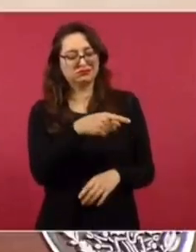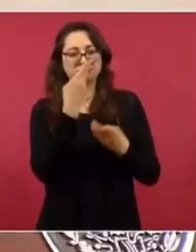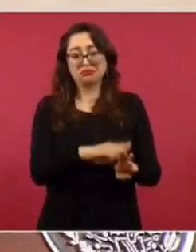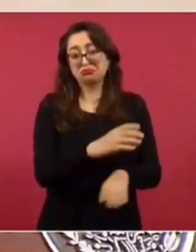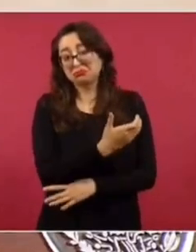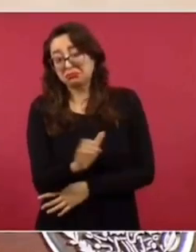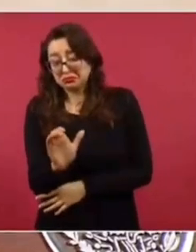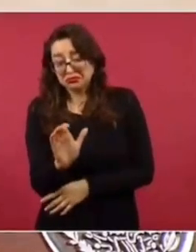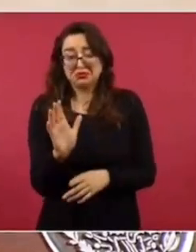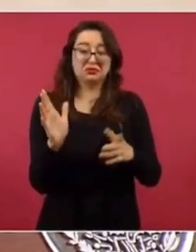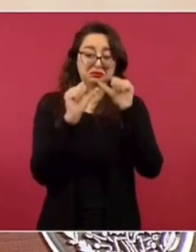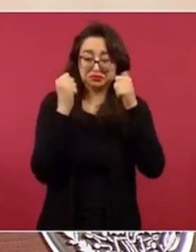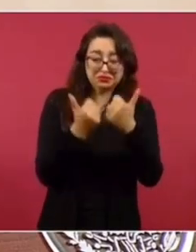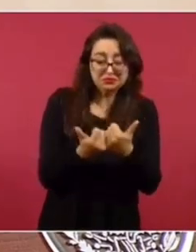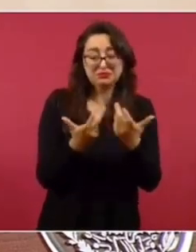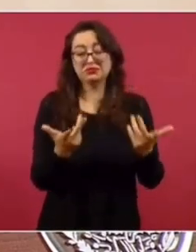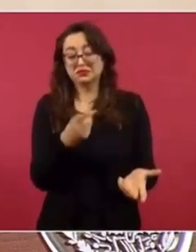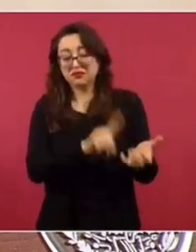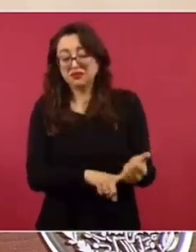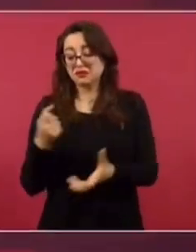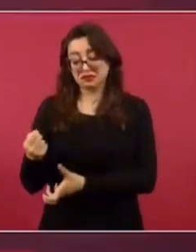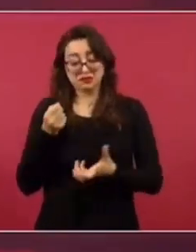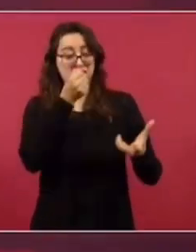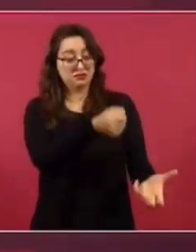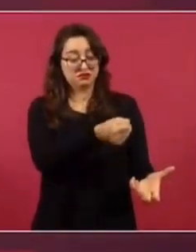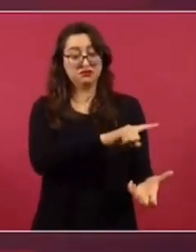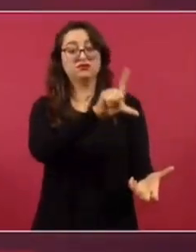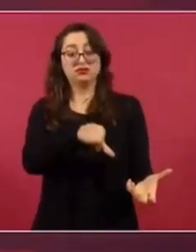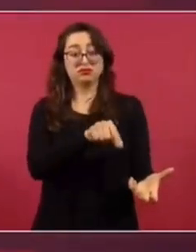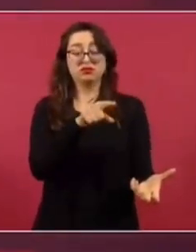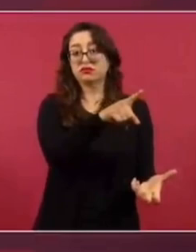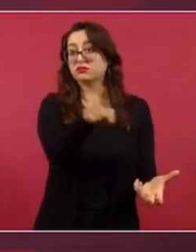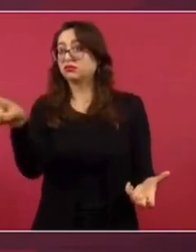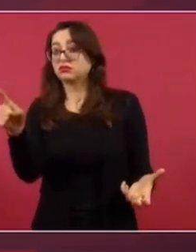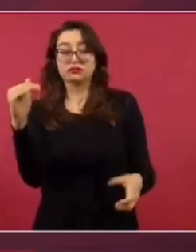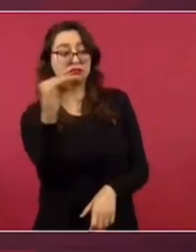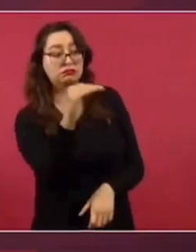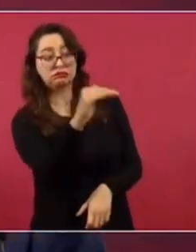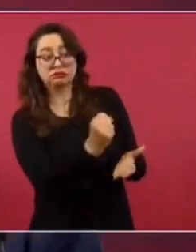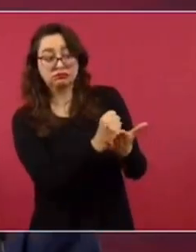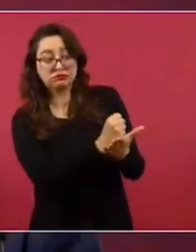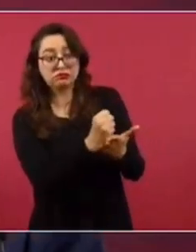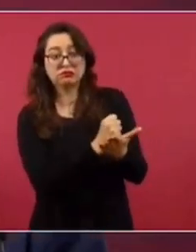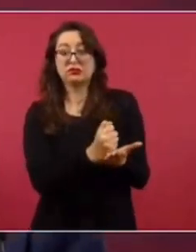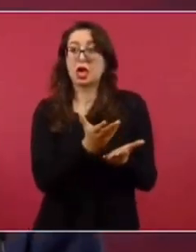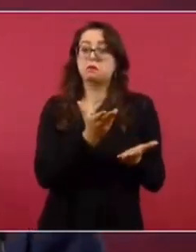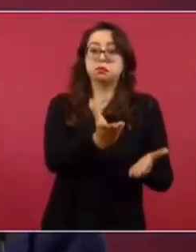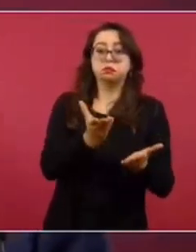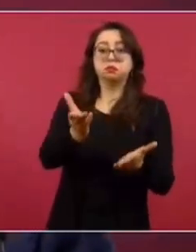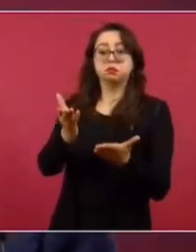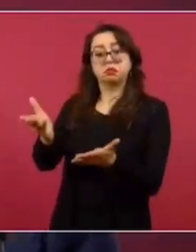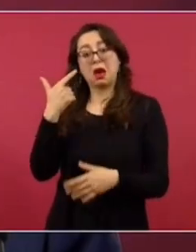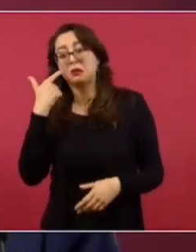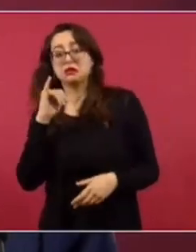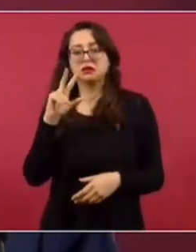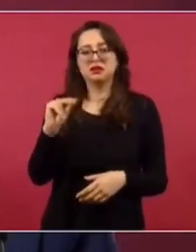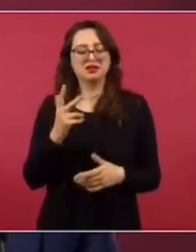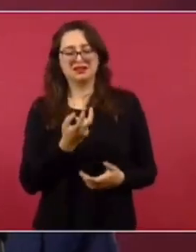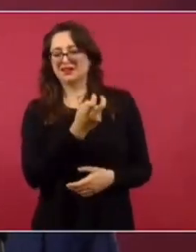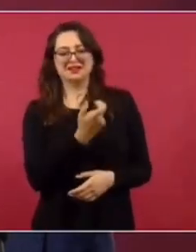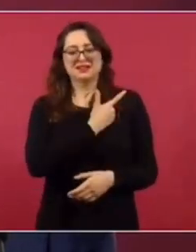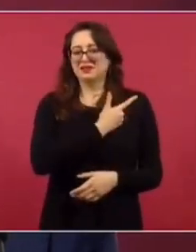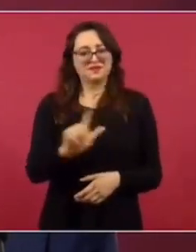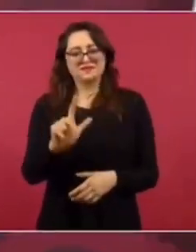corrupción. Lo que sucedía anteriormente, desde Banrural que era bandidal, y